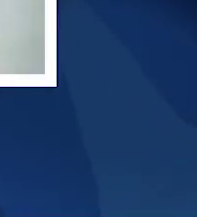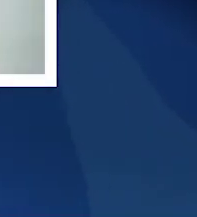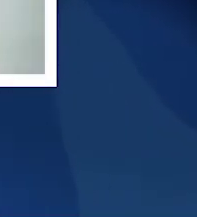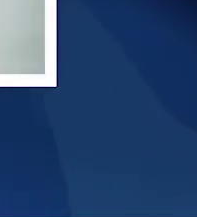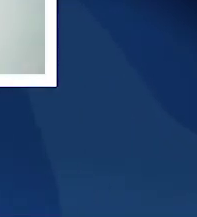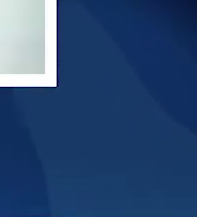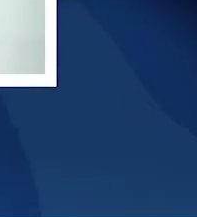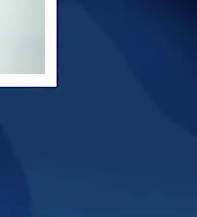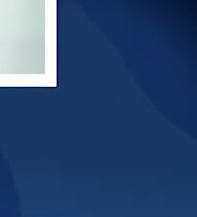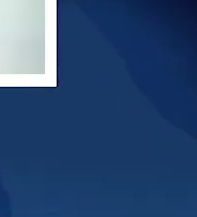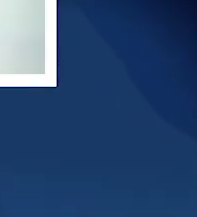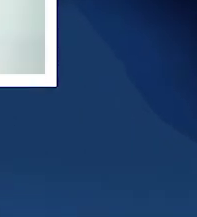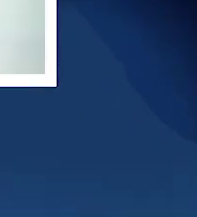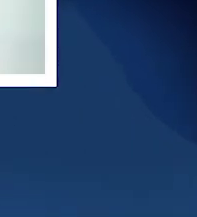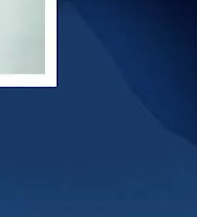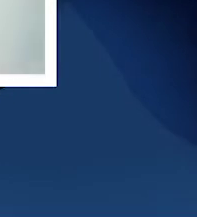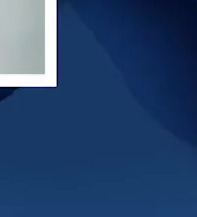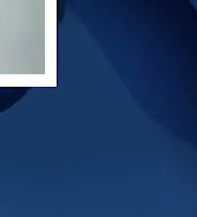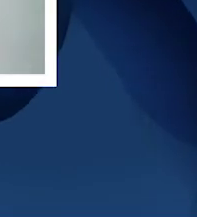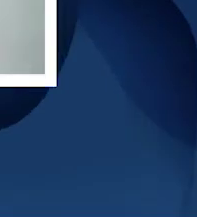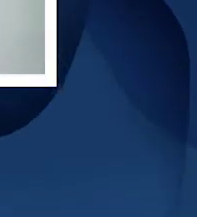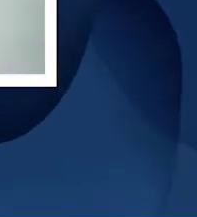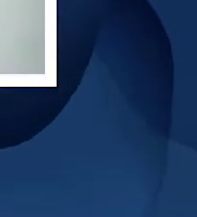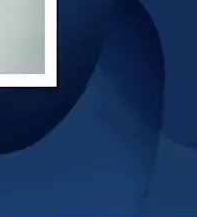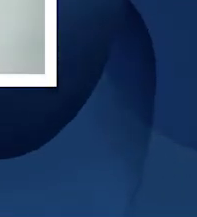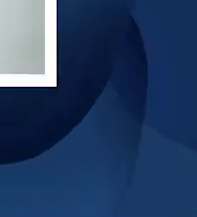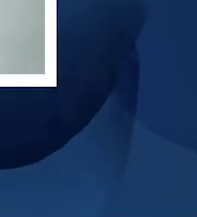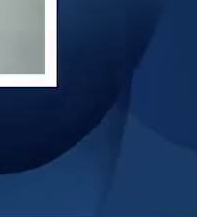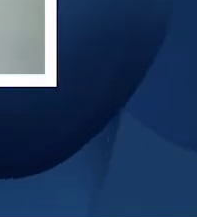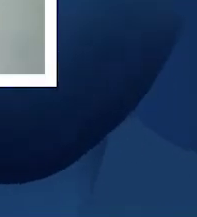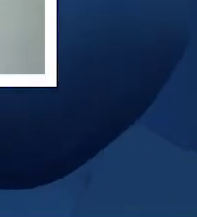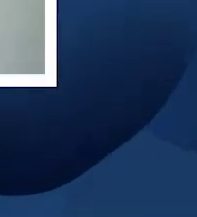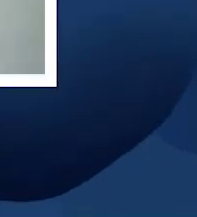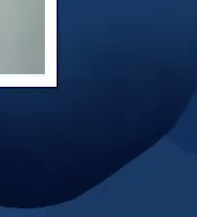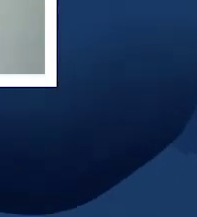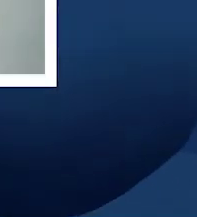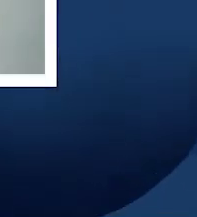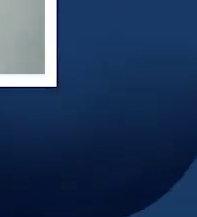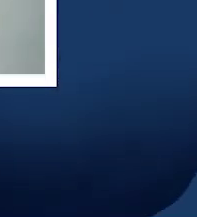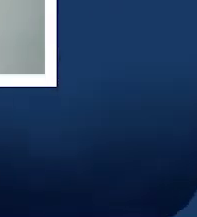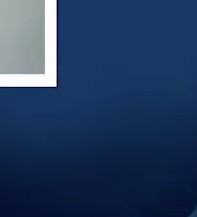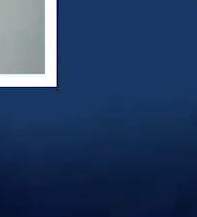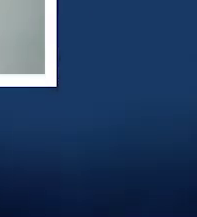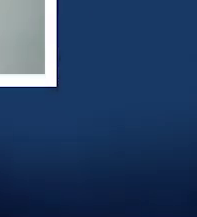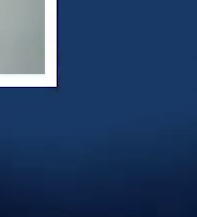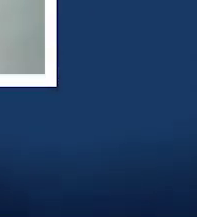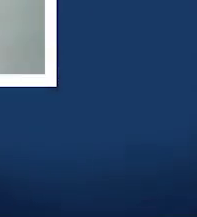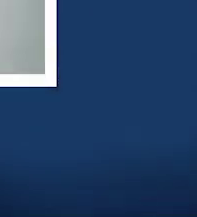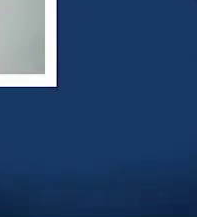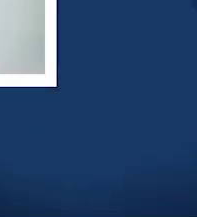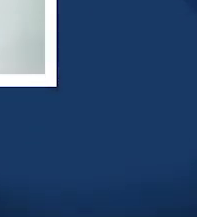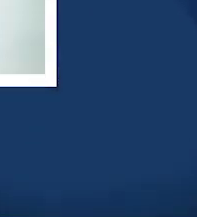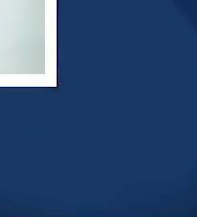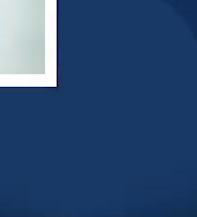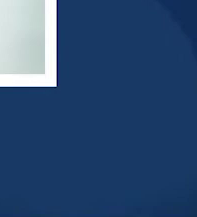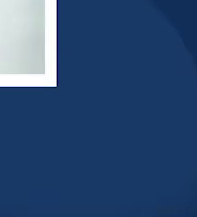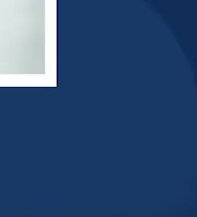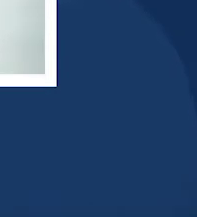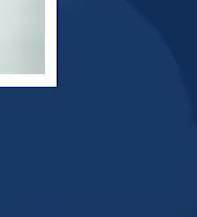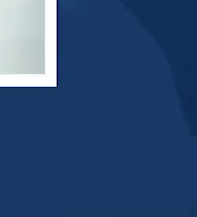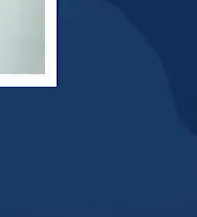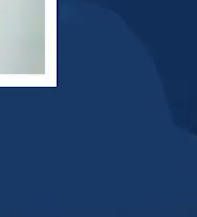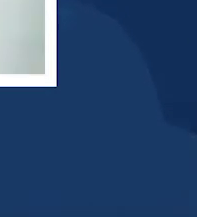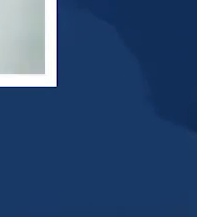Pero antes, ¡vamos con ajo listo! Él siempre tiene importantes